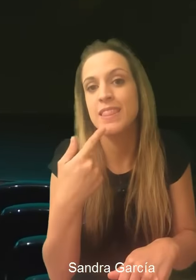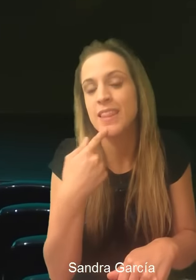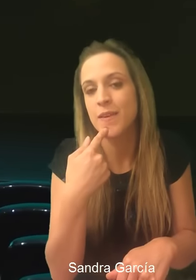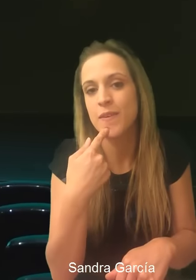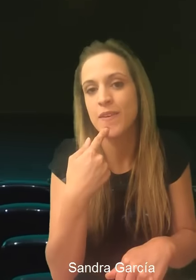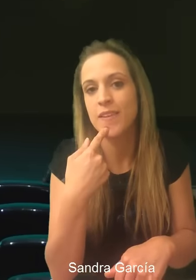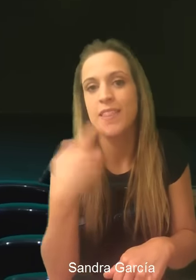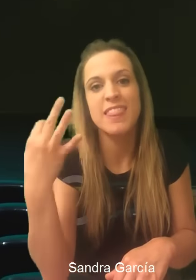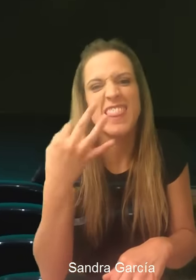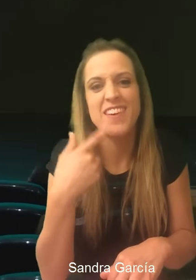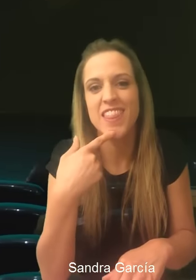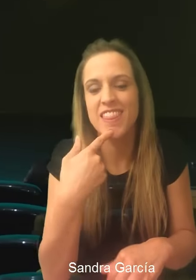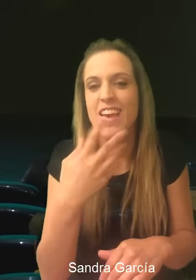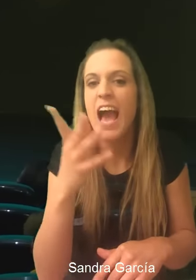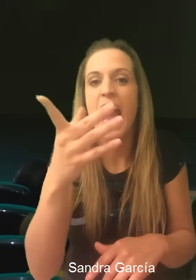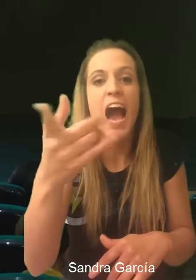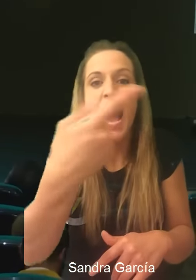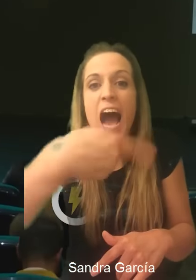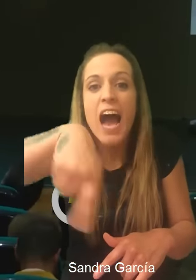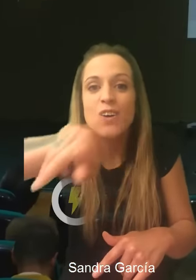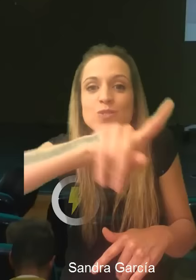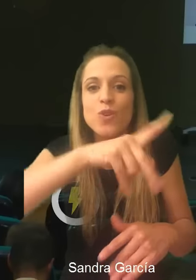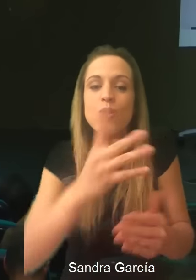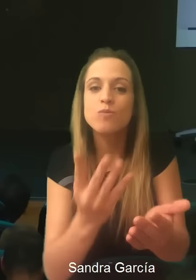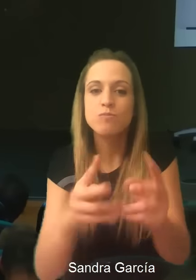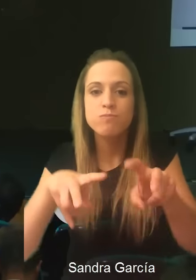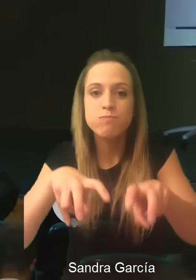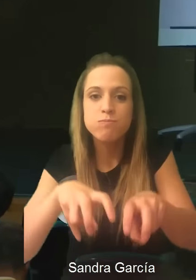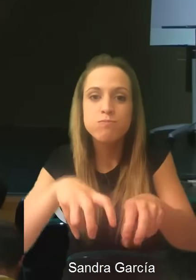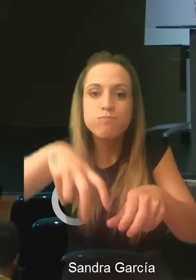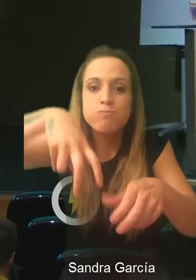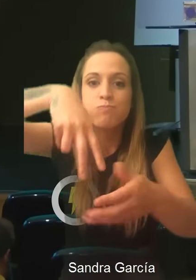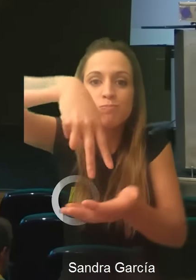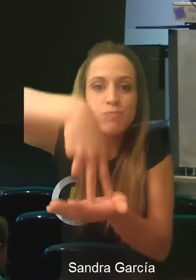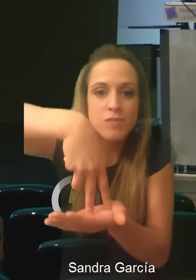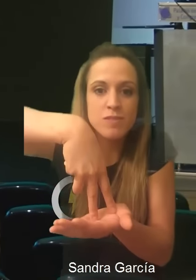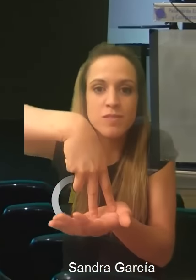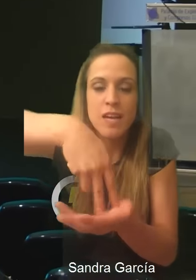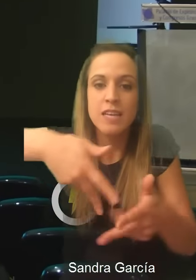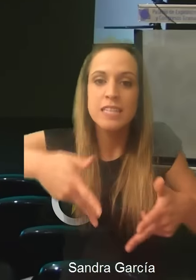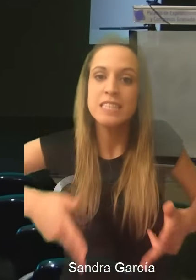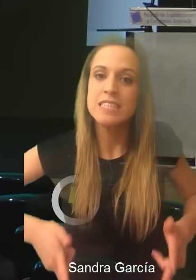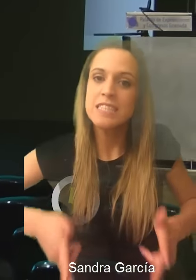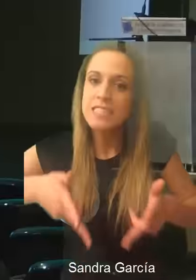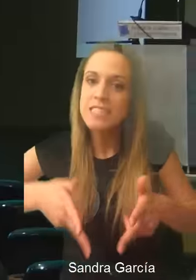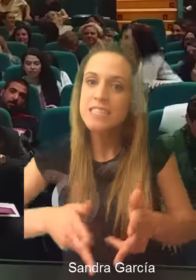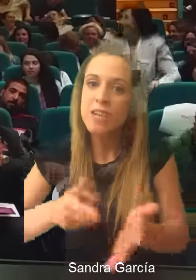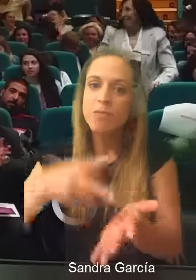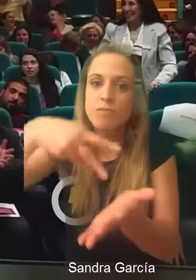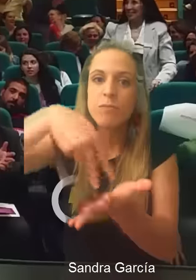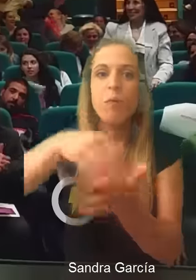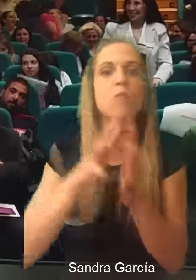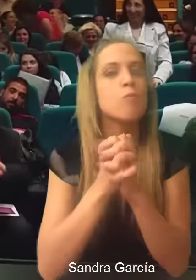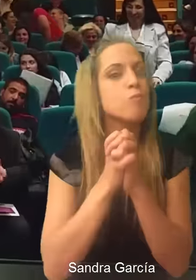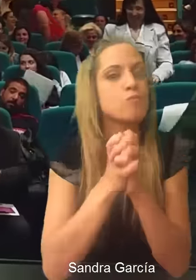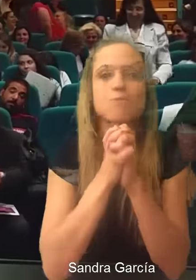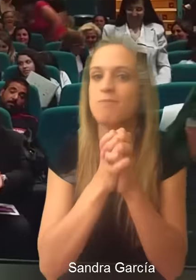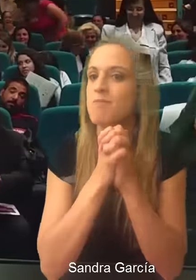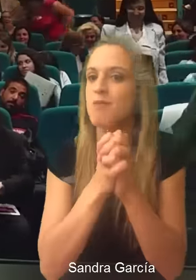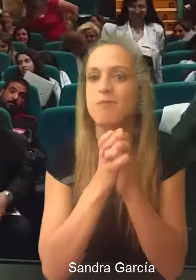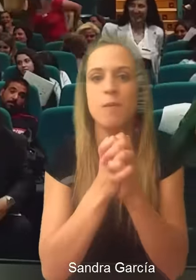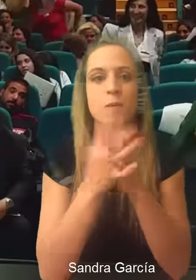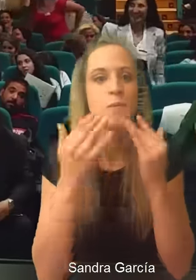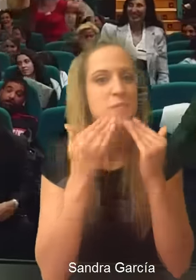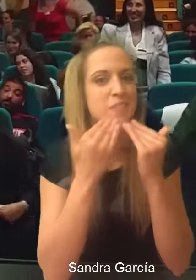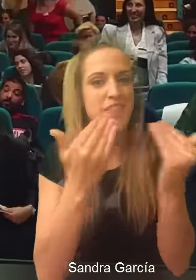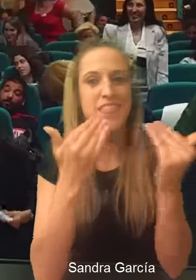¿Lo sabéis o no? Por favor, levantaros, hacerme el favor, levantaros de las sillas, por favor. Os lo pido, por favor.